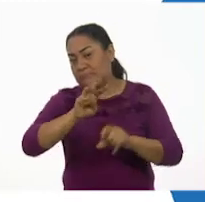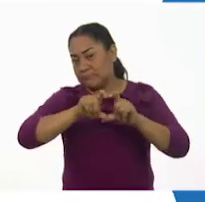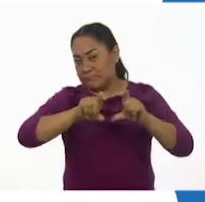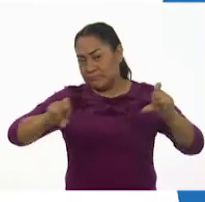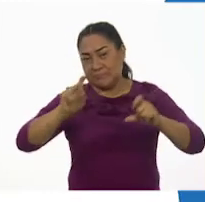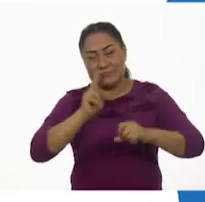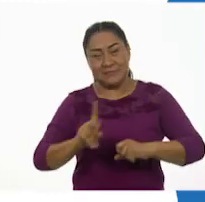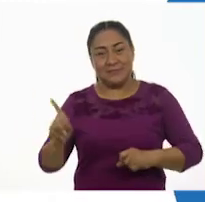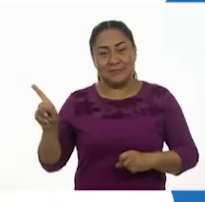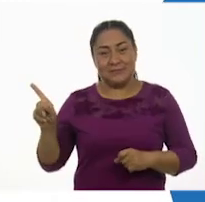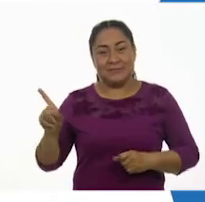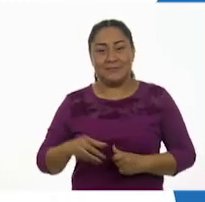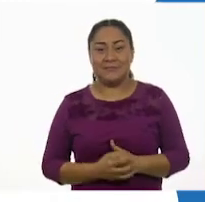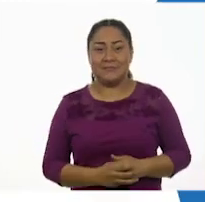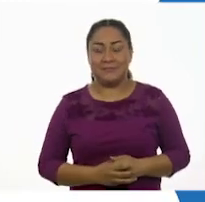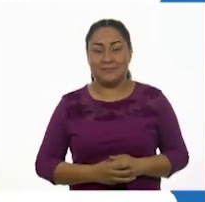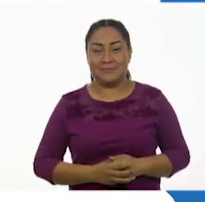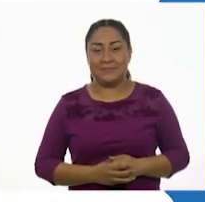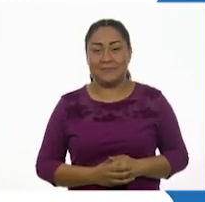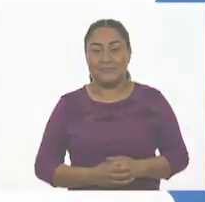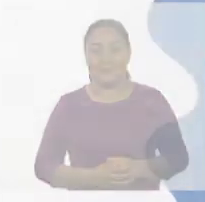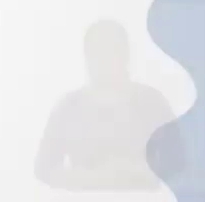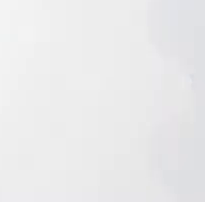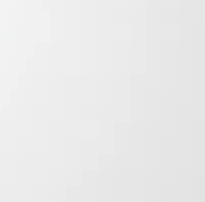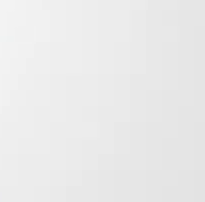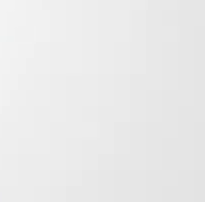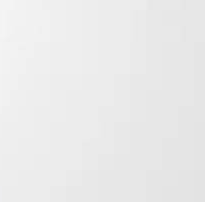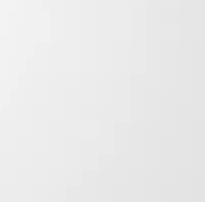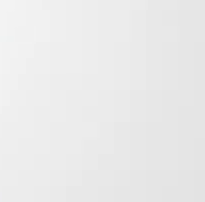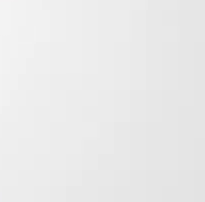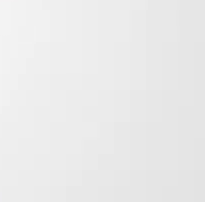casa.sep.gov.mx